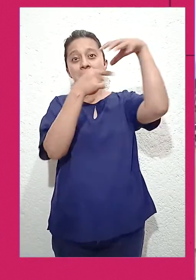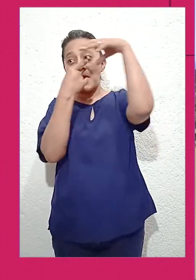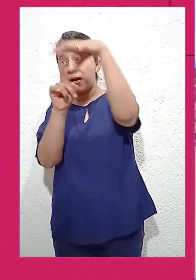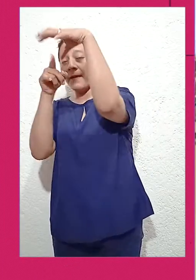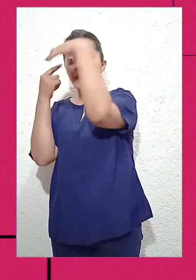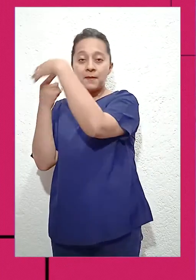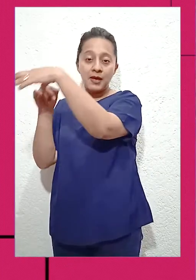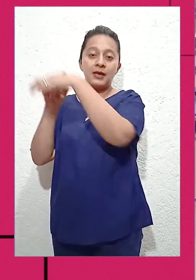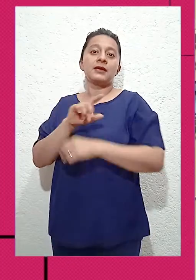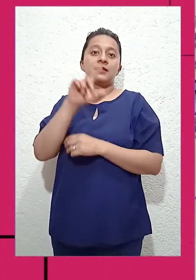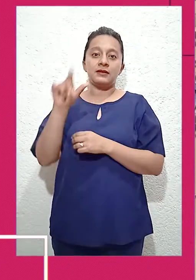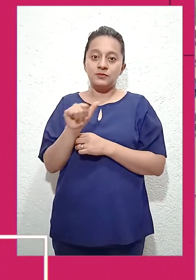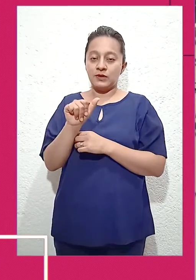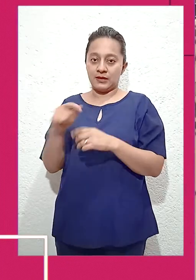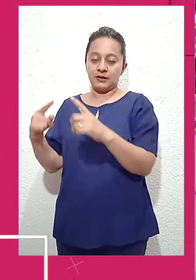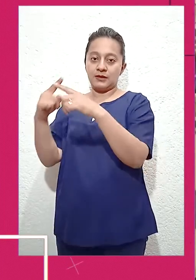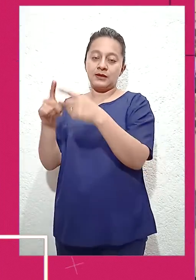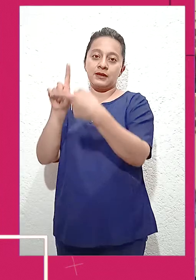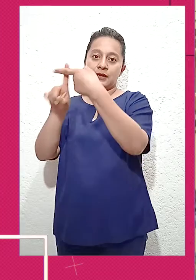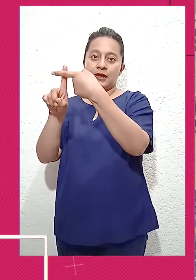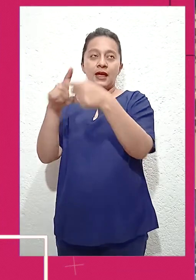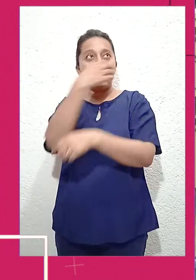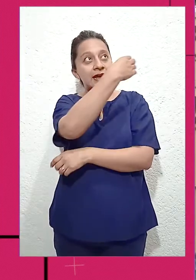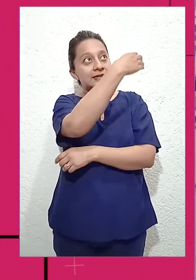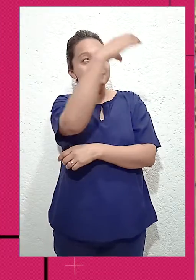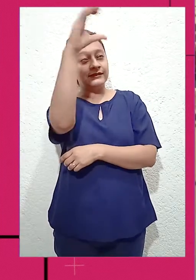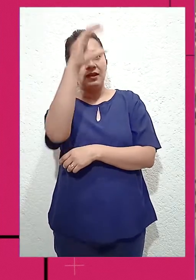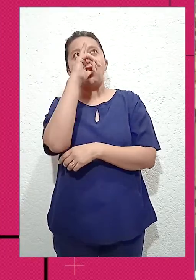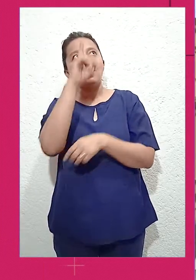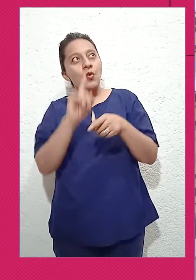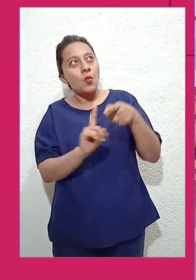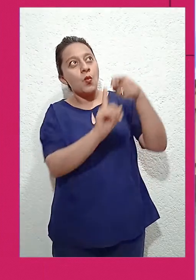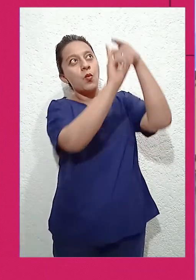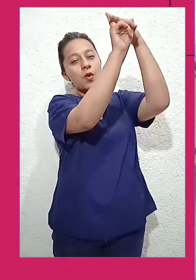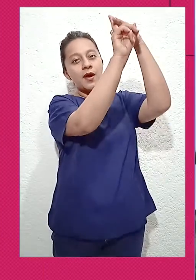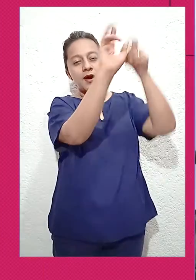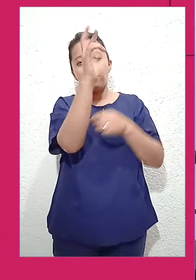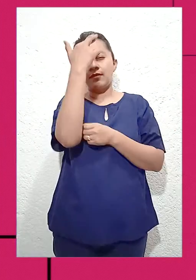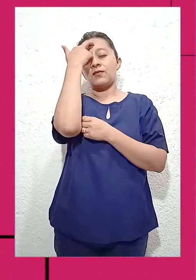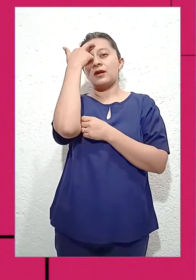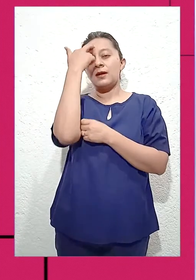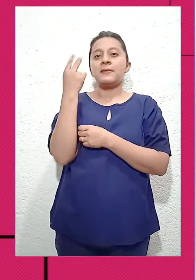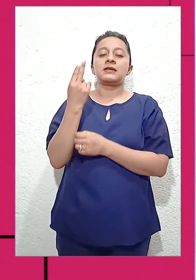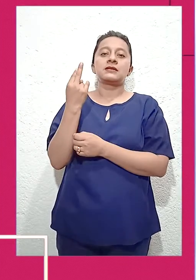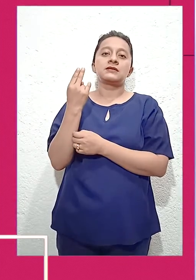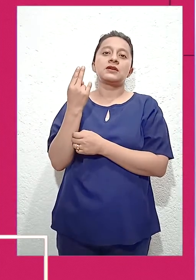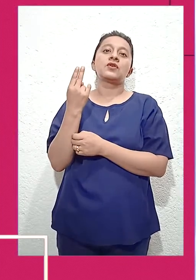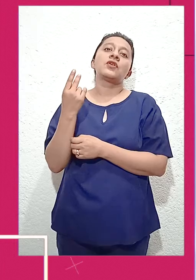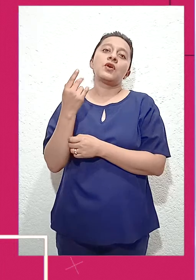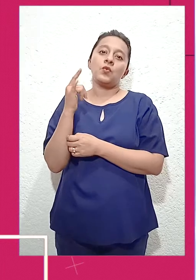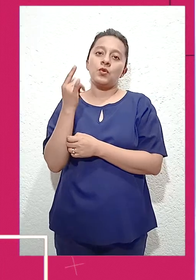Templo de la Cruz fue iluminado el cielo con la imagen de la cruz en recuerdo de aquel 25 de julio de 1531.